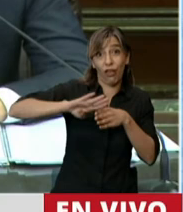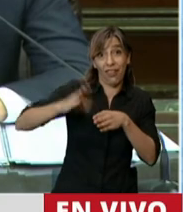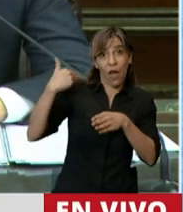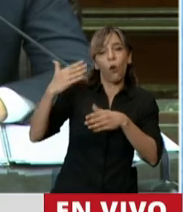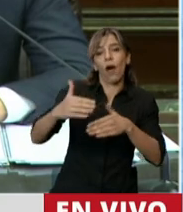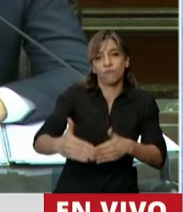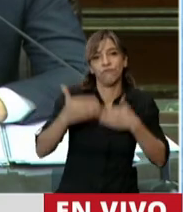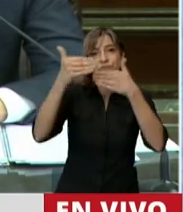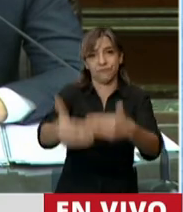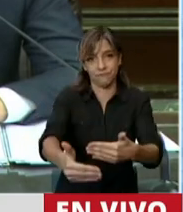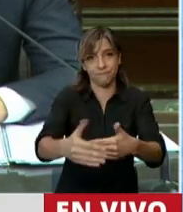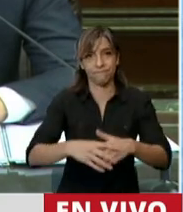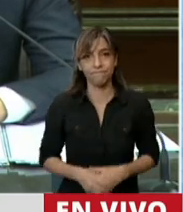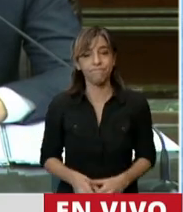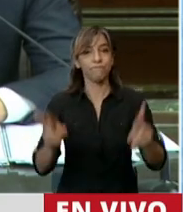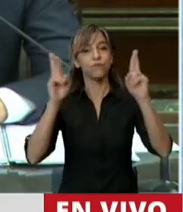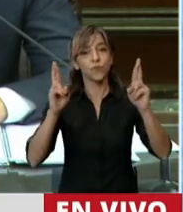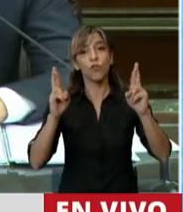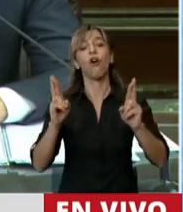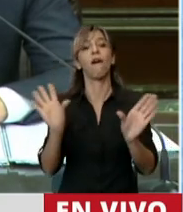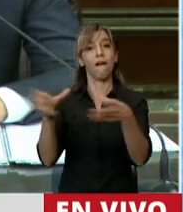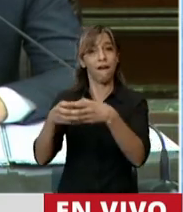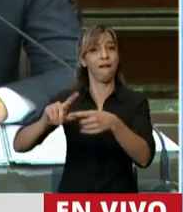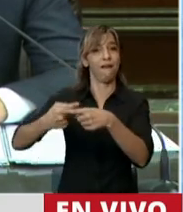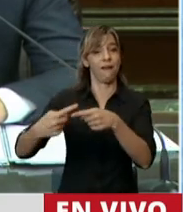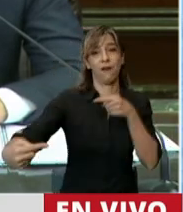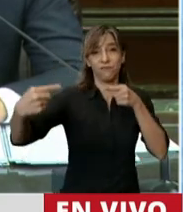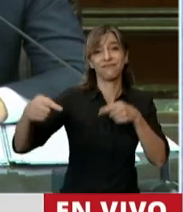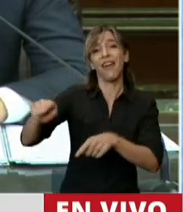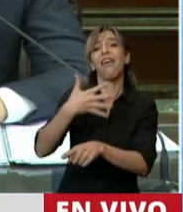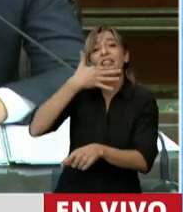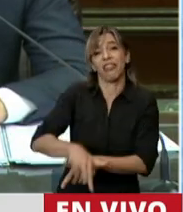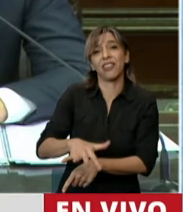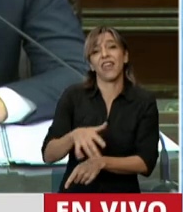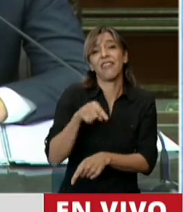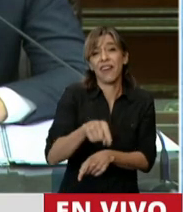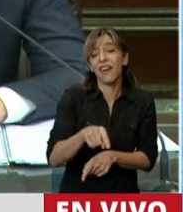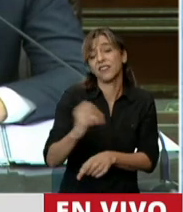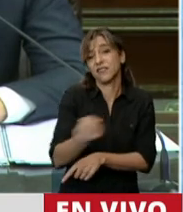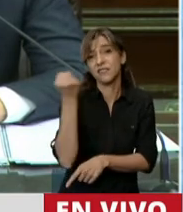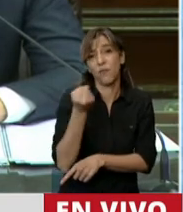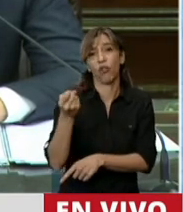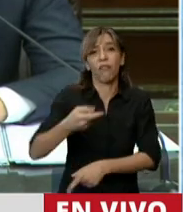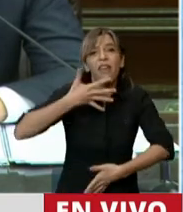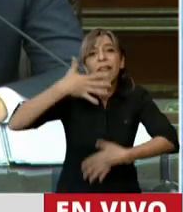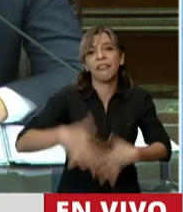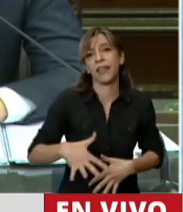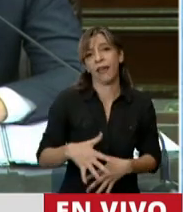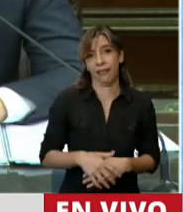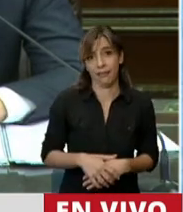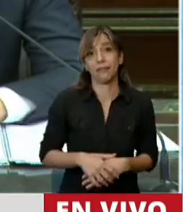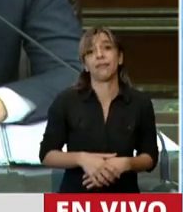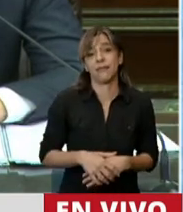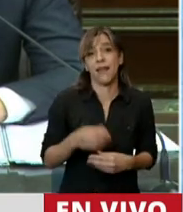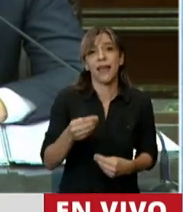que espero que los legisladores nacionales, que cambiemos por Jujuy, sean conscientes de esto, y que puedan aprobar el